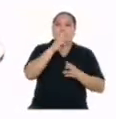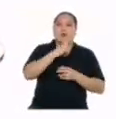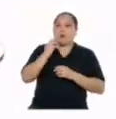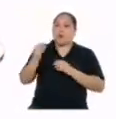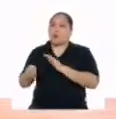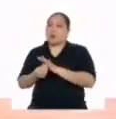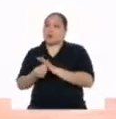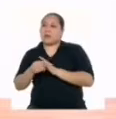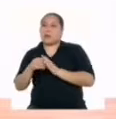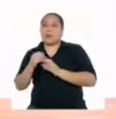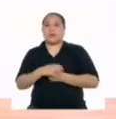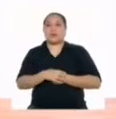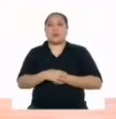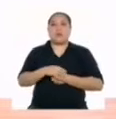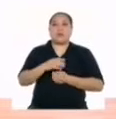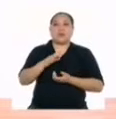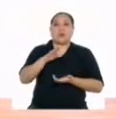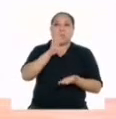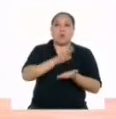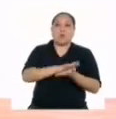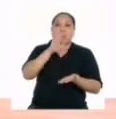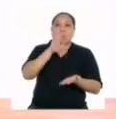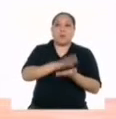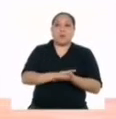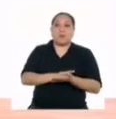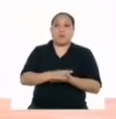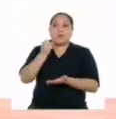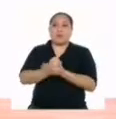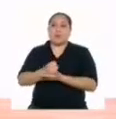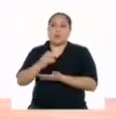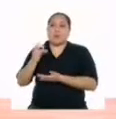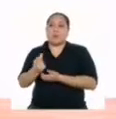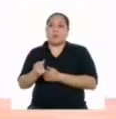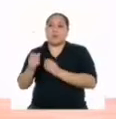y uno más del azul. Quiere decir que va a sonar...